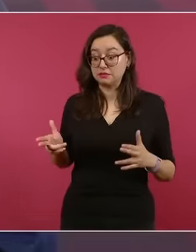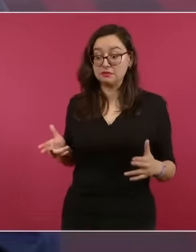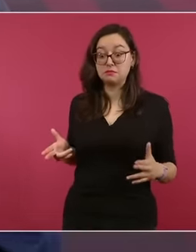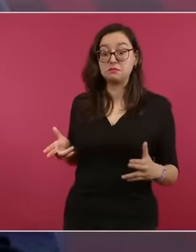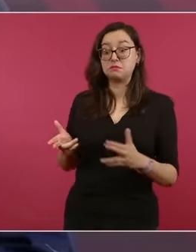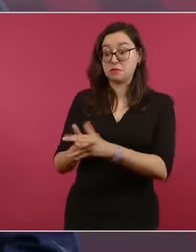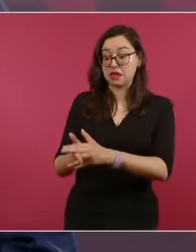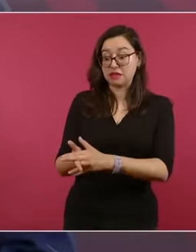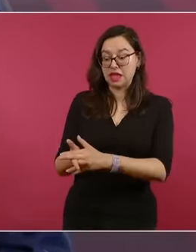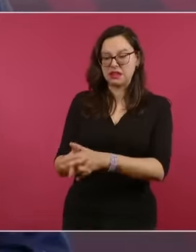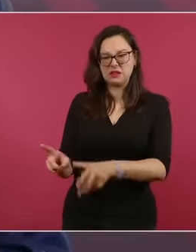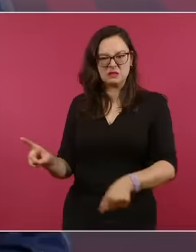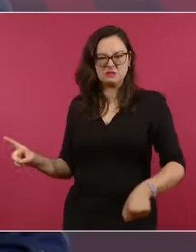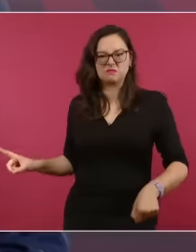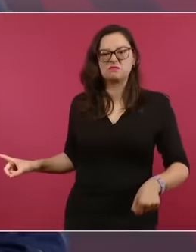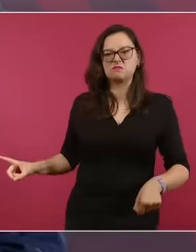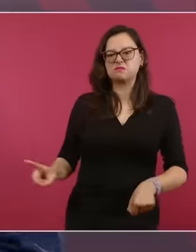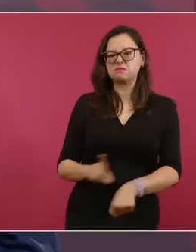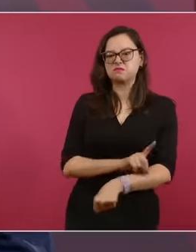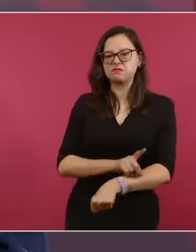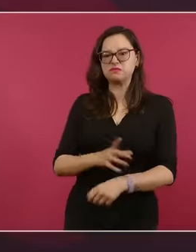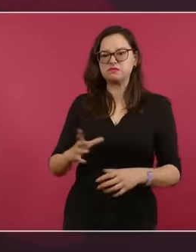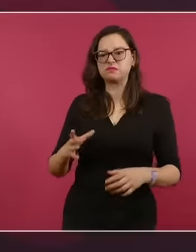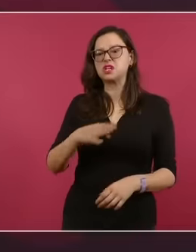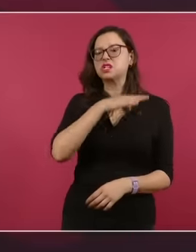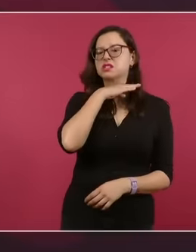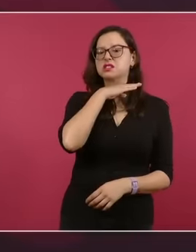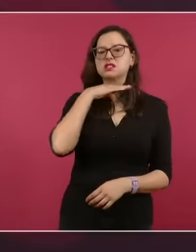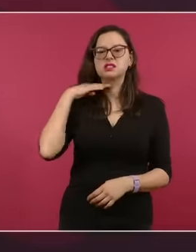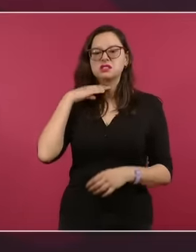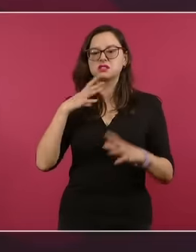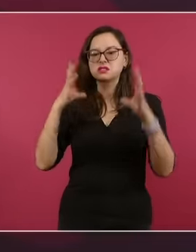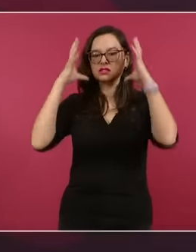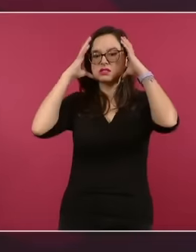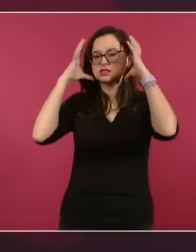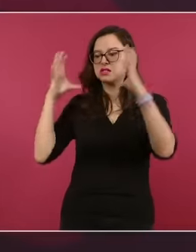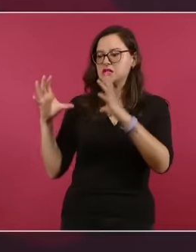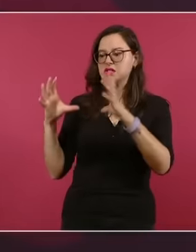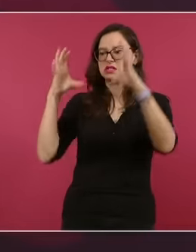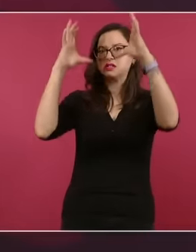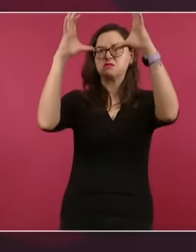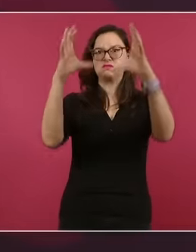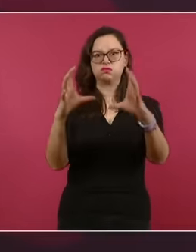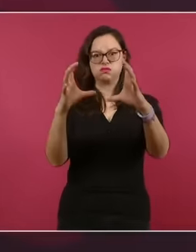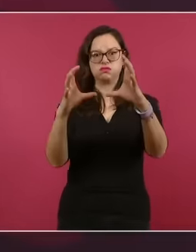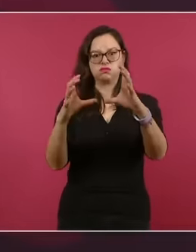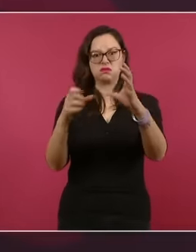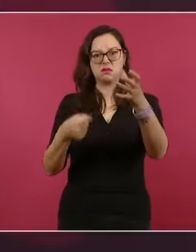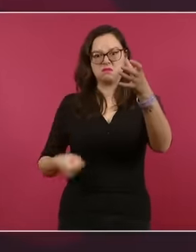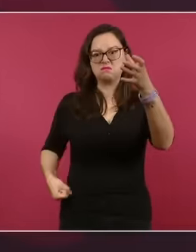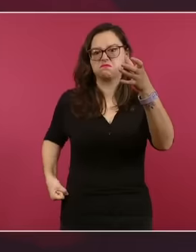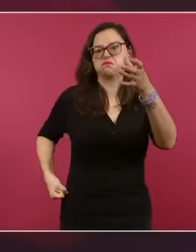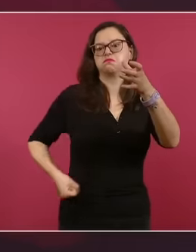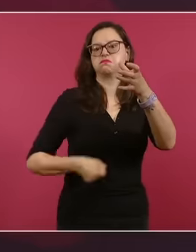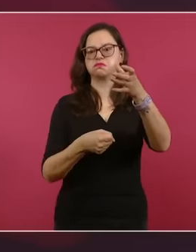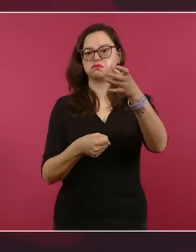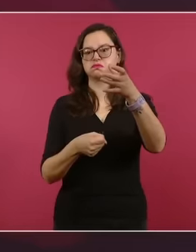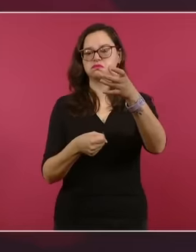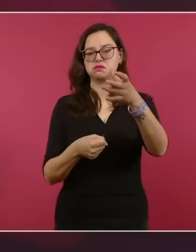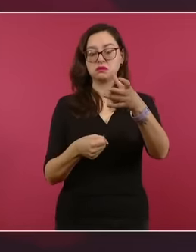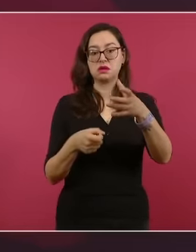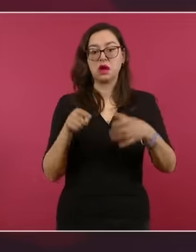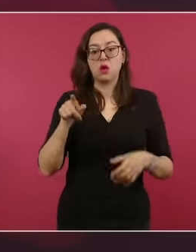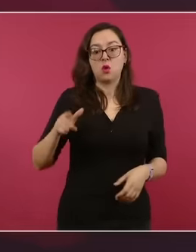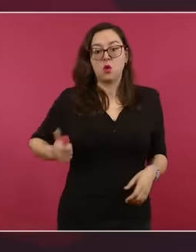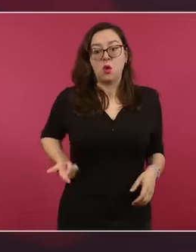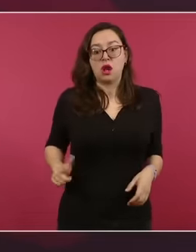le cortan la cabeza, exhiben su cabeza, 10 años en la plaza principal de